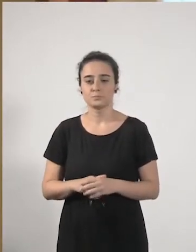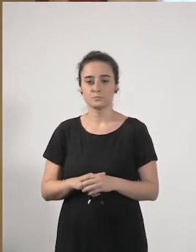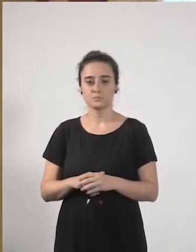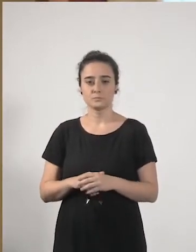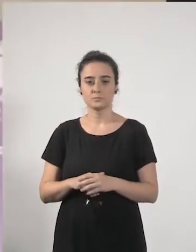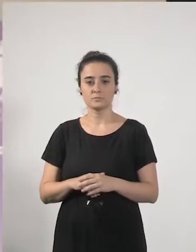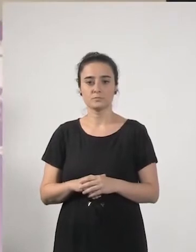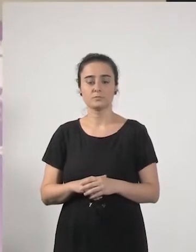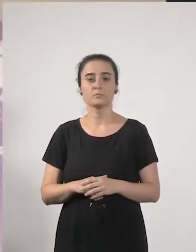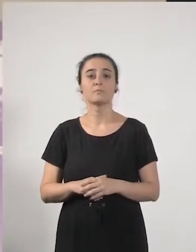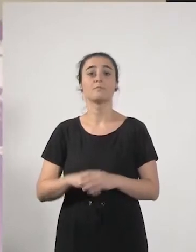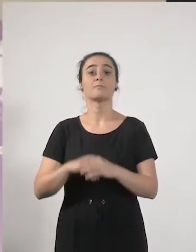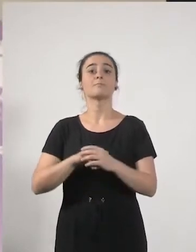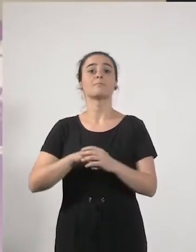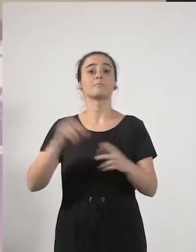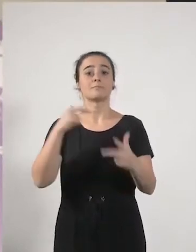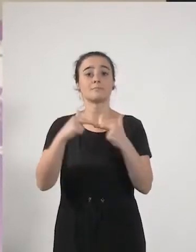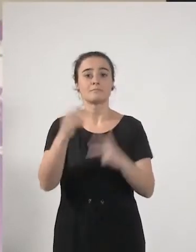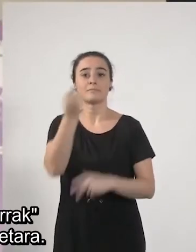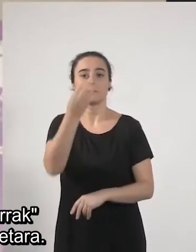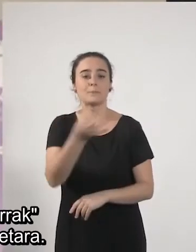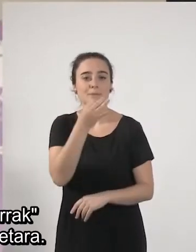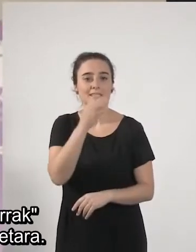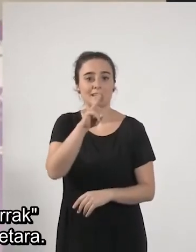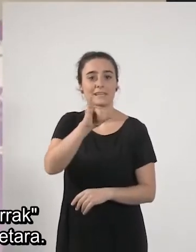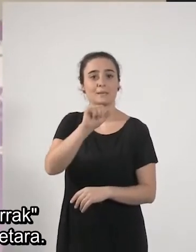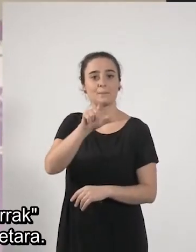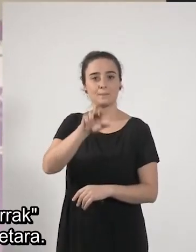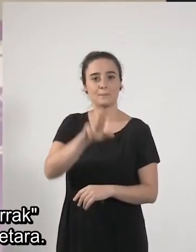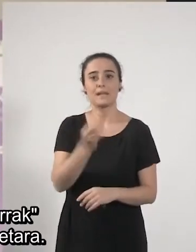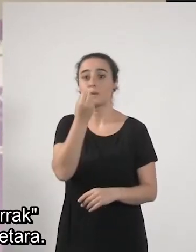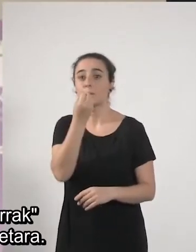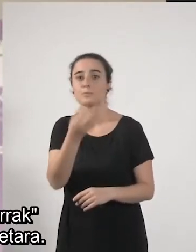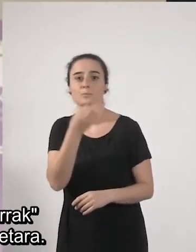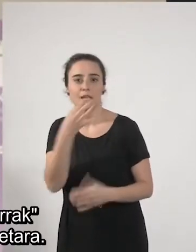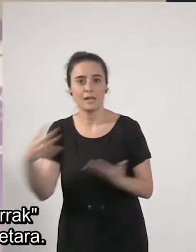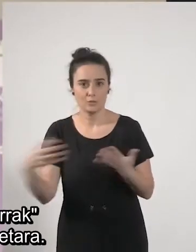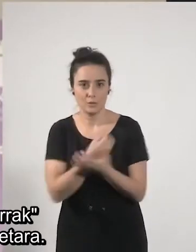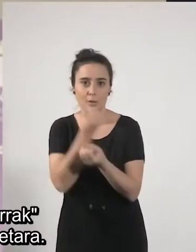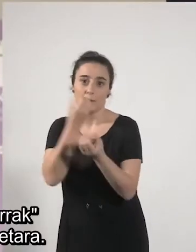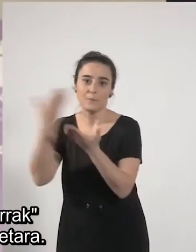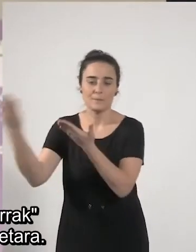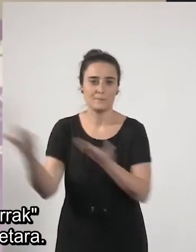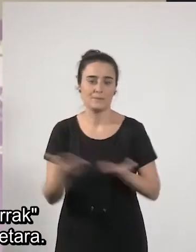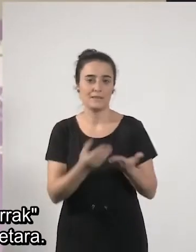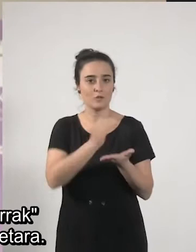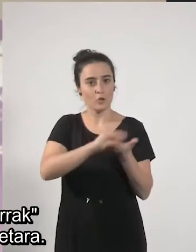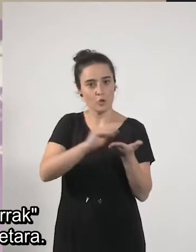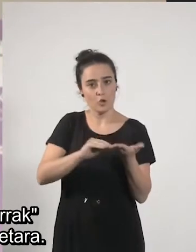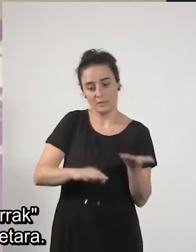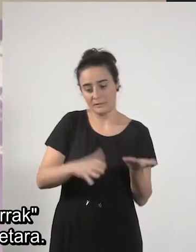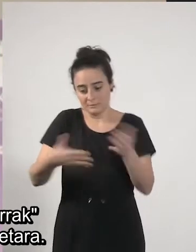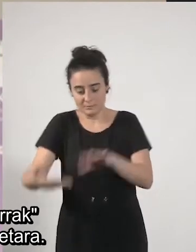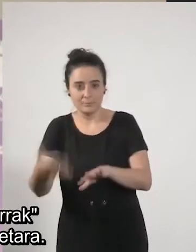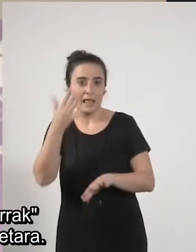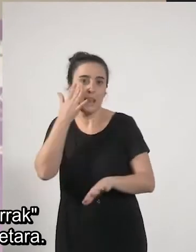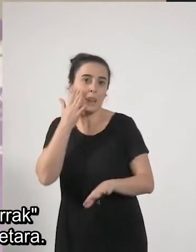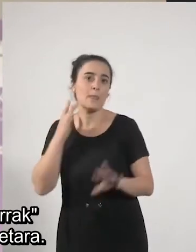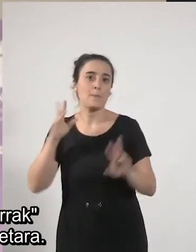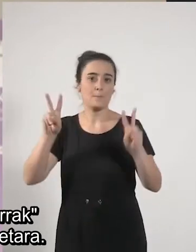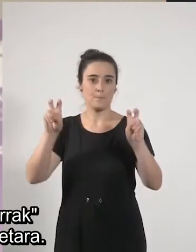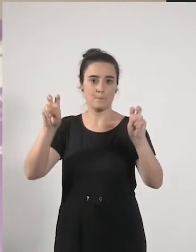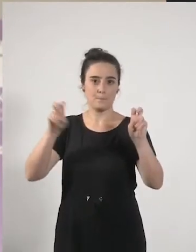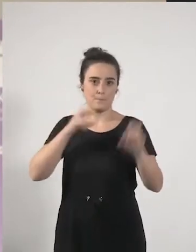Arratzalde honkilar, arratsalde hon guzti hoi, ongi etorriak, garbira pasatzeko horrak izen buruko ausnarketarako